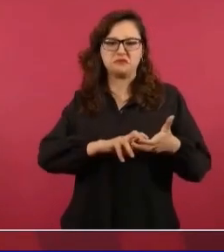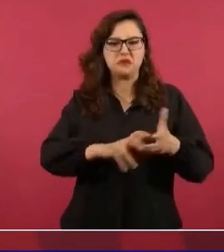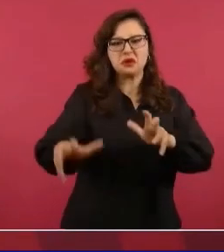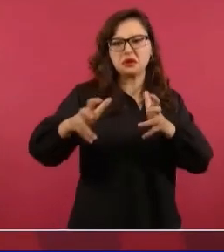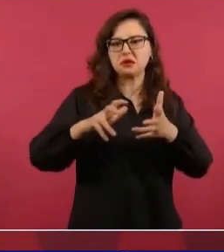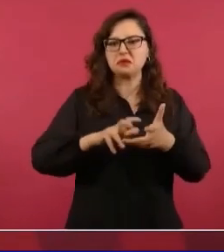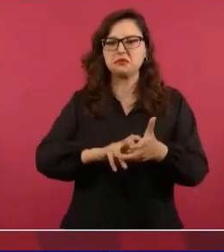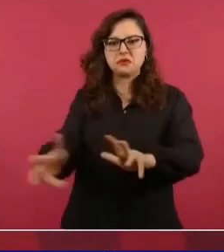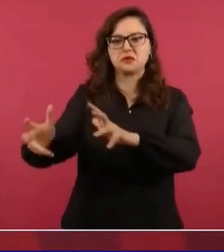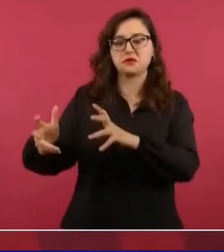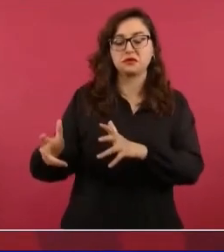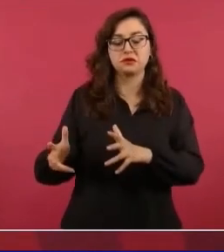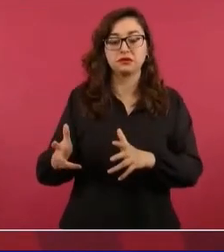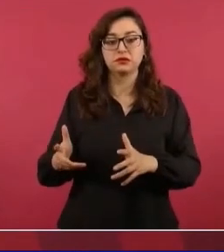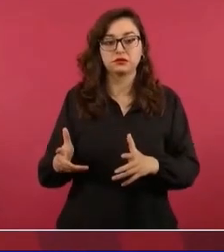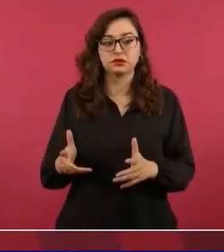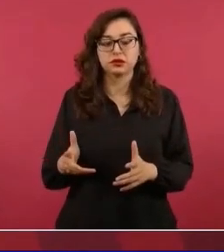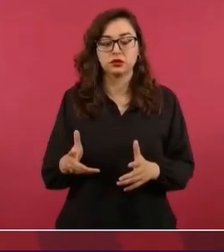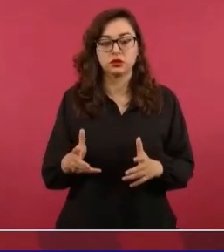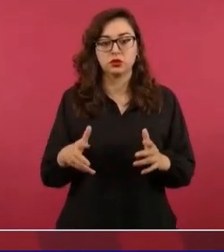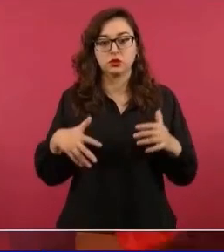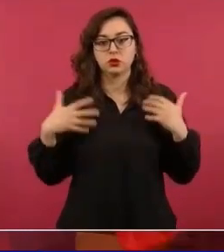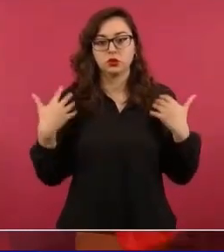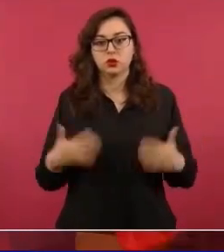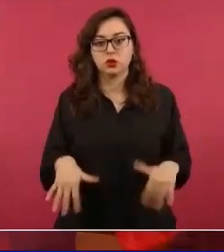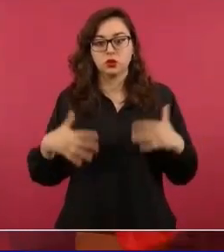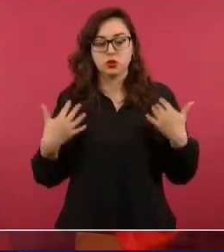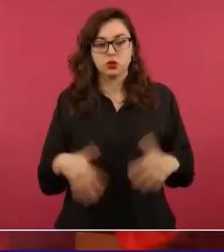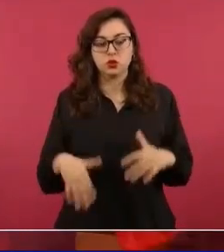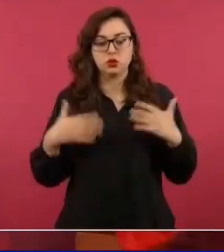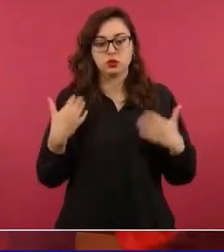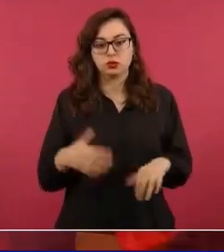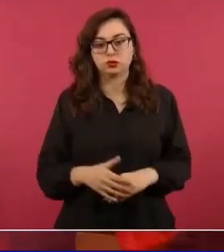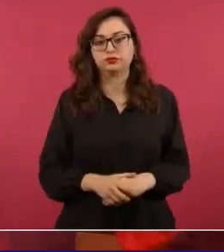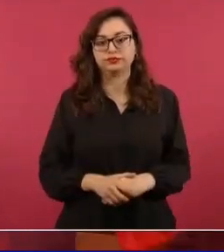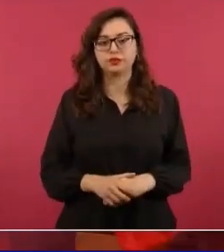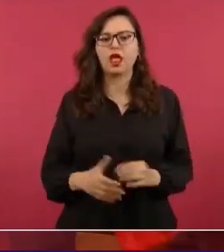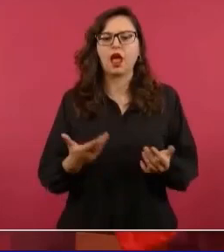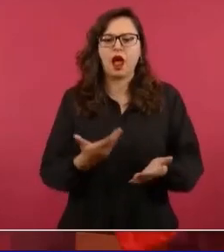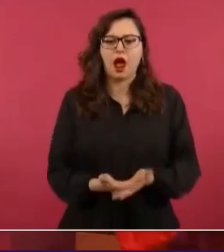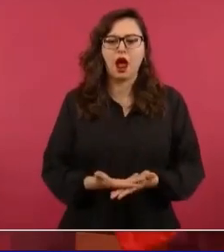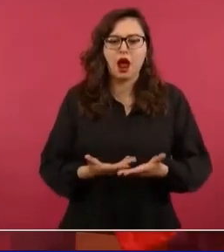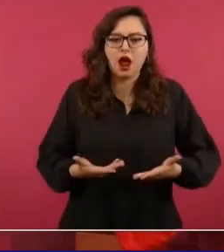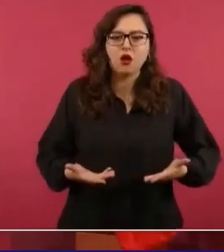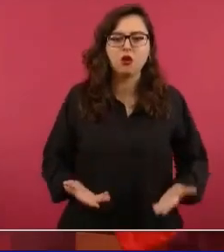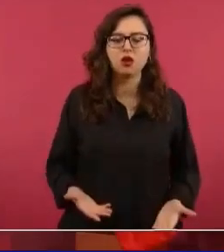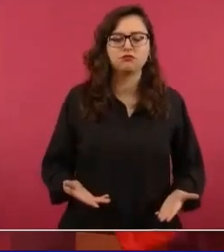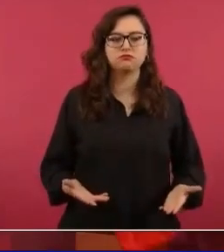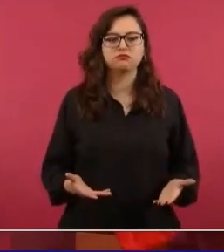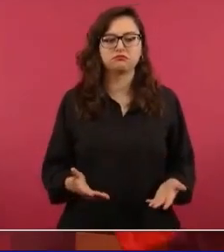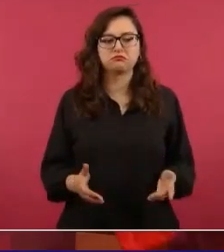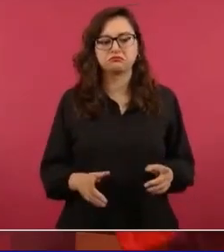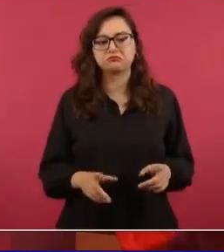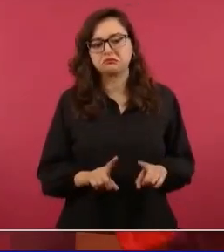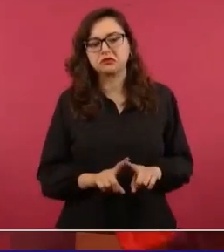sucedió en Argentina, muy lamentable,